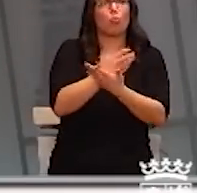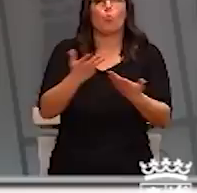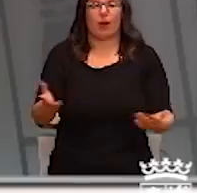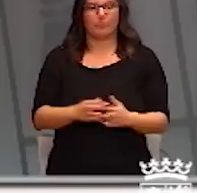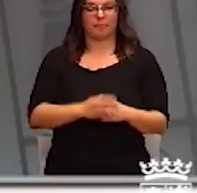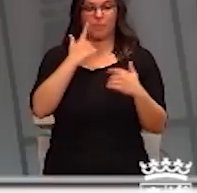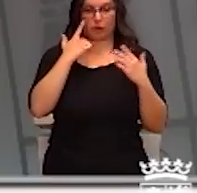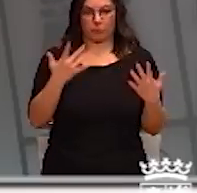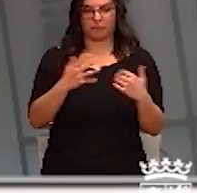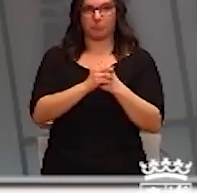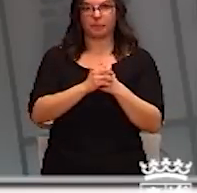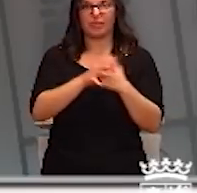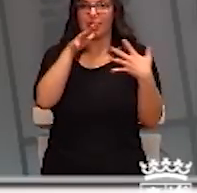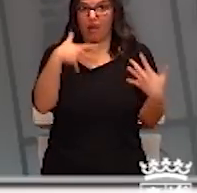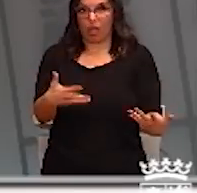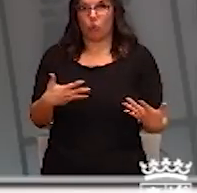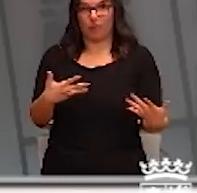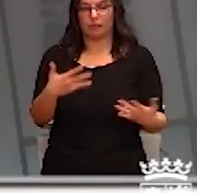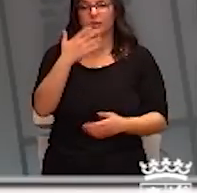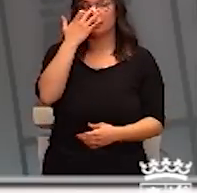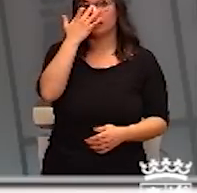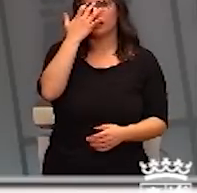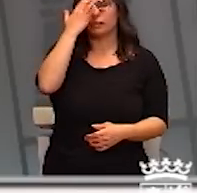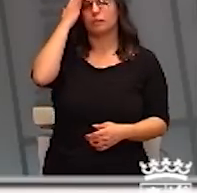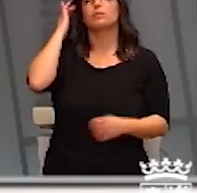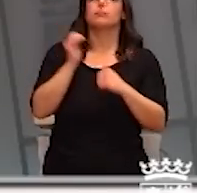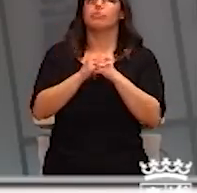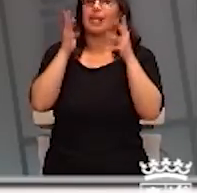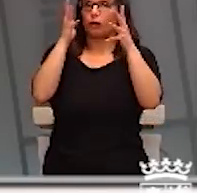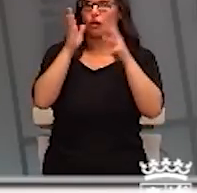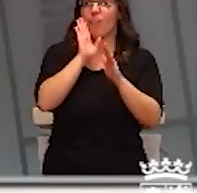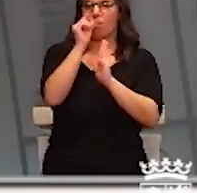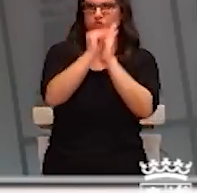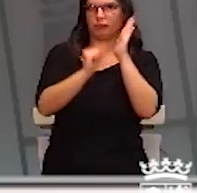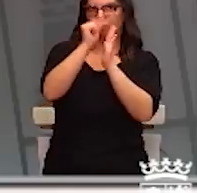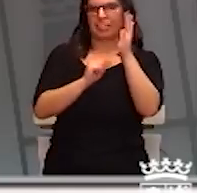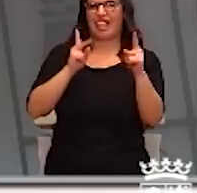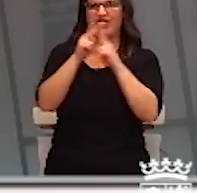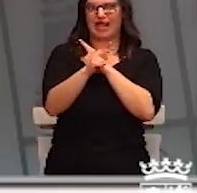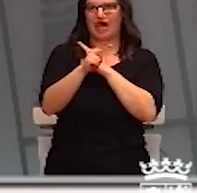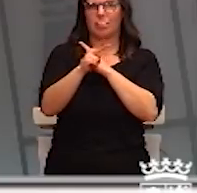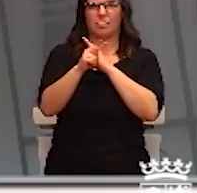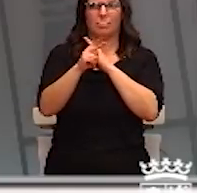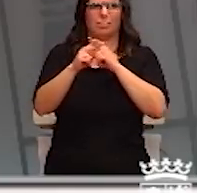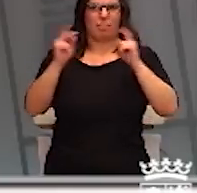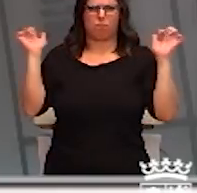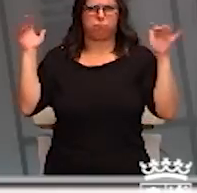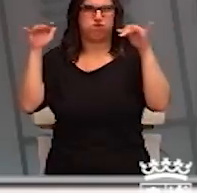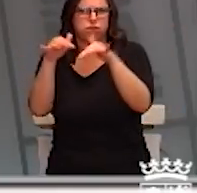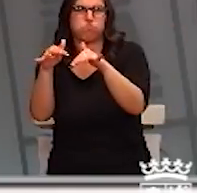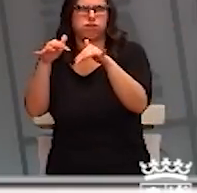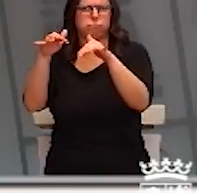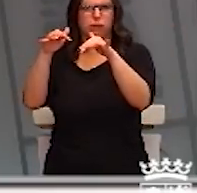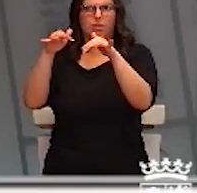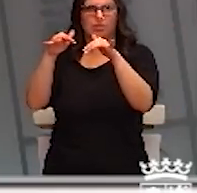a día de hoy están las recomendaciones que hemos dado que son evitar las aglomeraciones públicas y que no